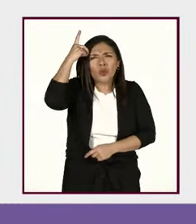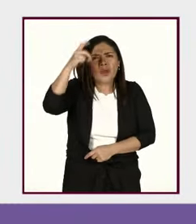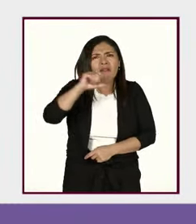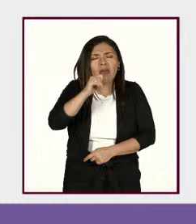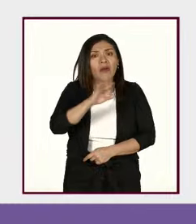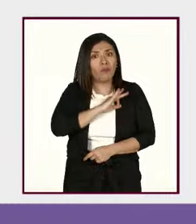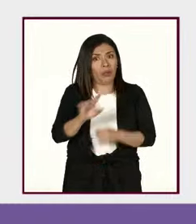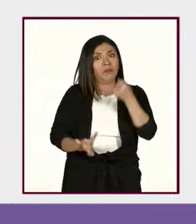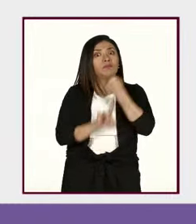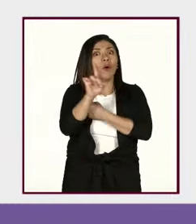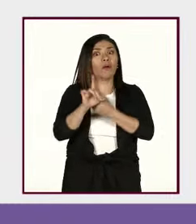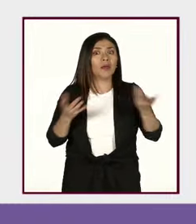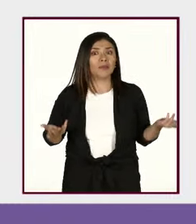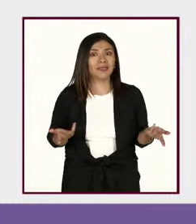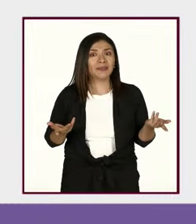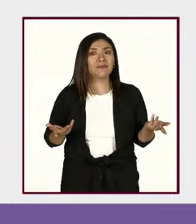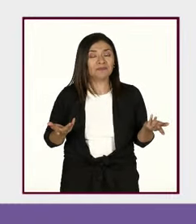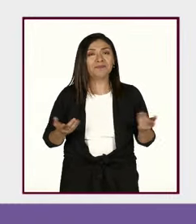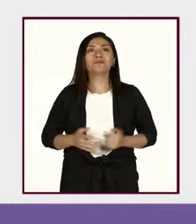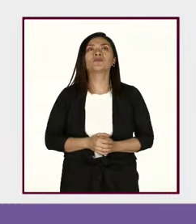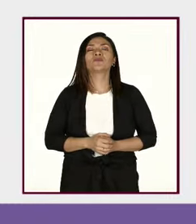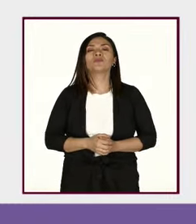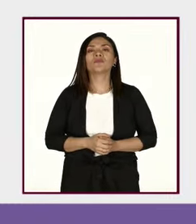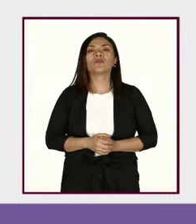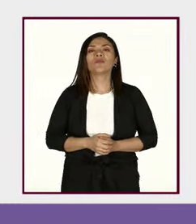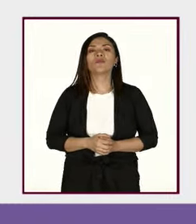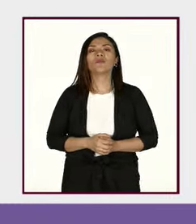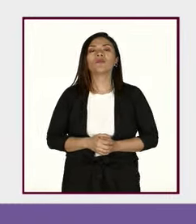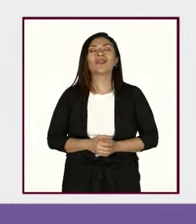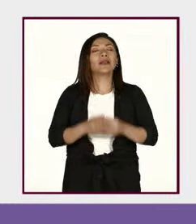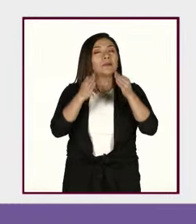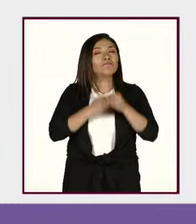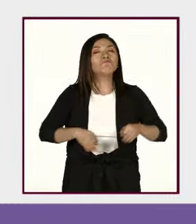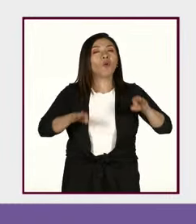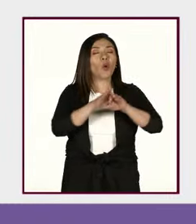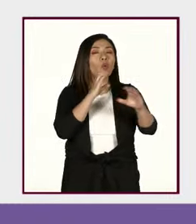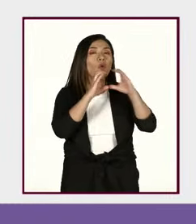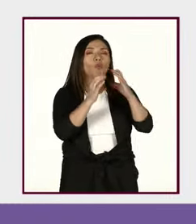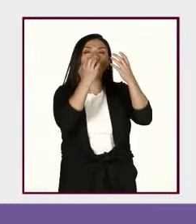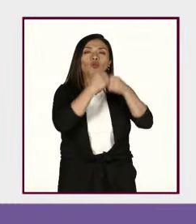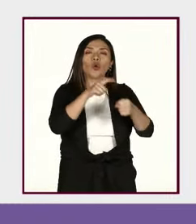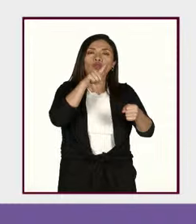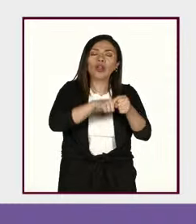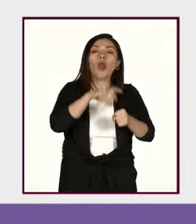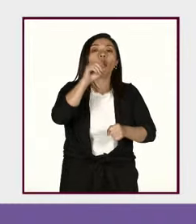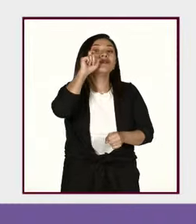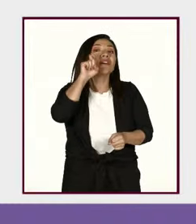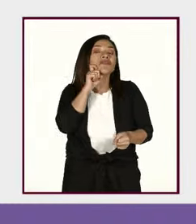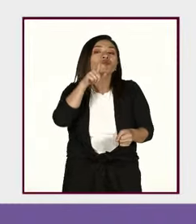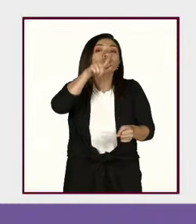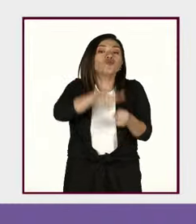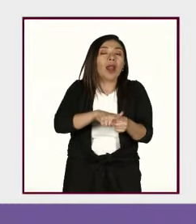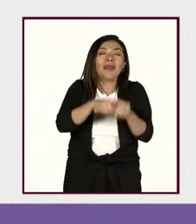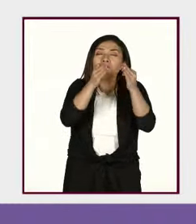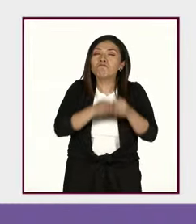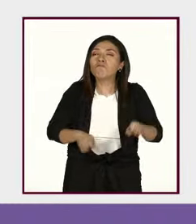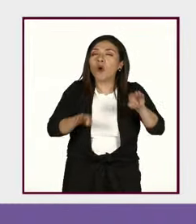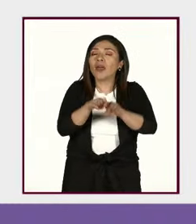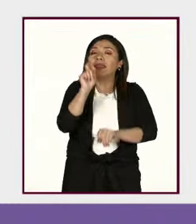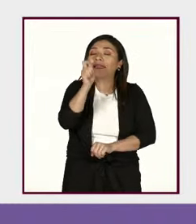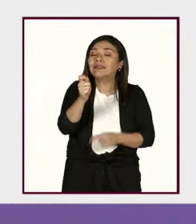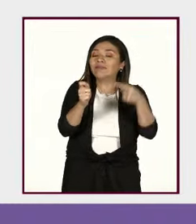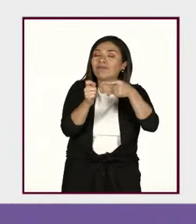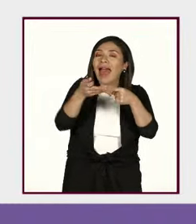pueden poner en riesgo. La clave de las relaciones sociales y de carácter sexual es el consentimiento